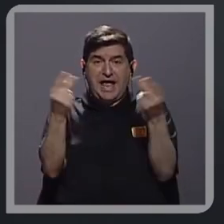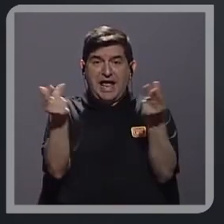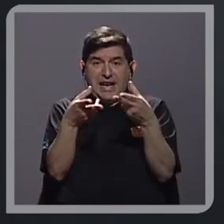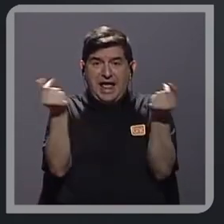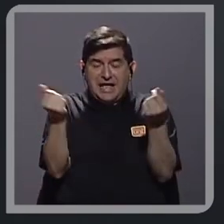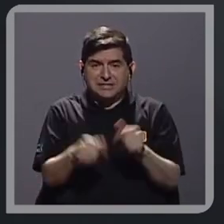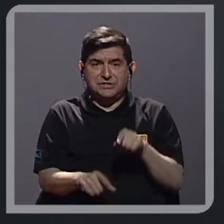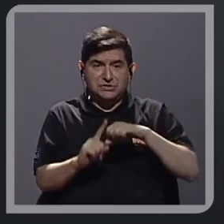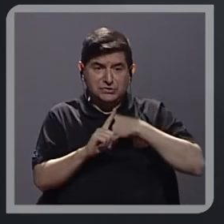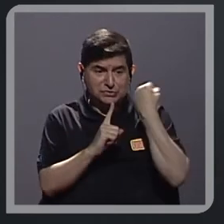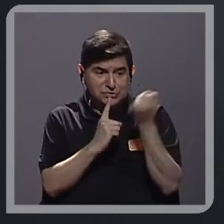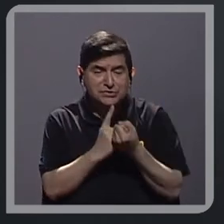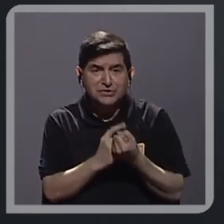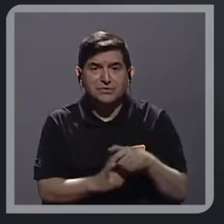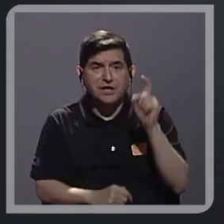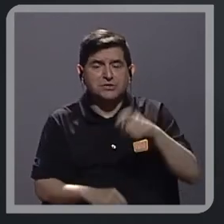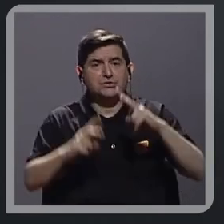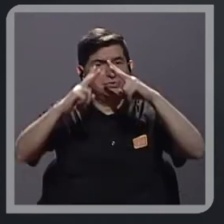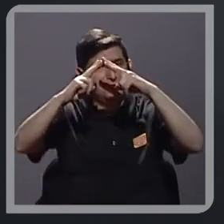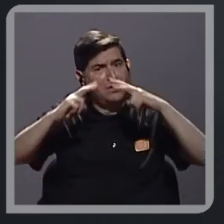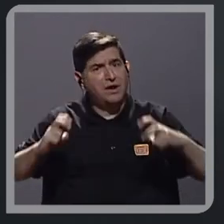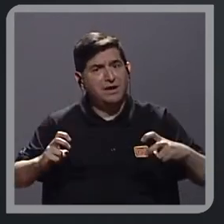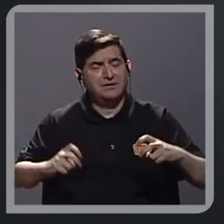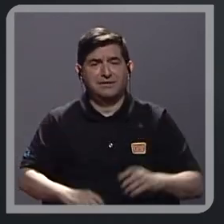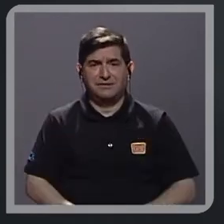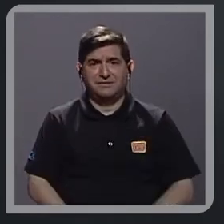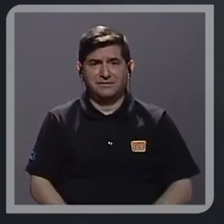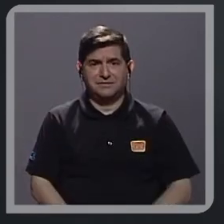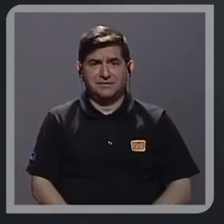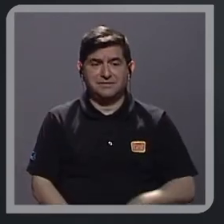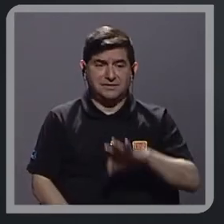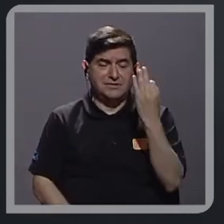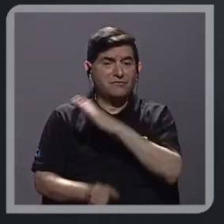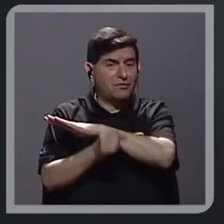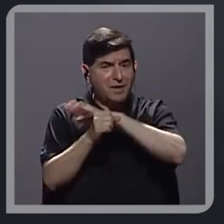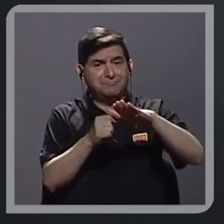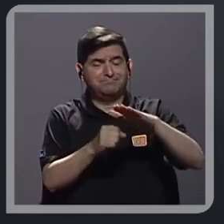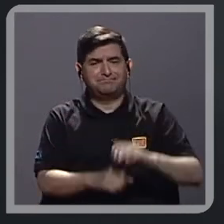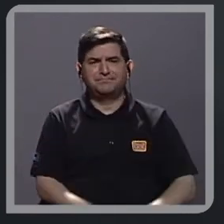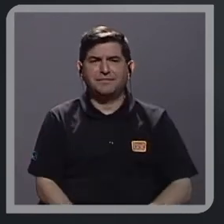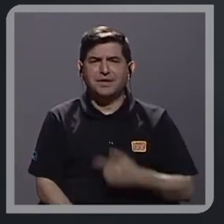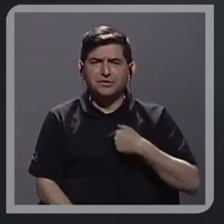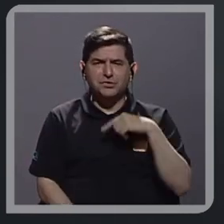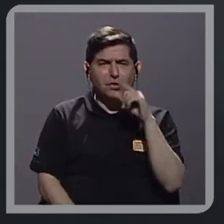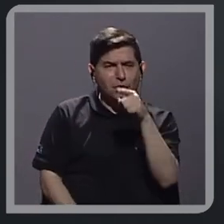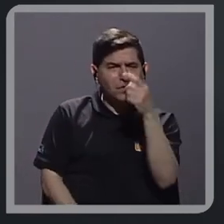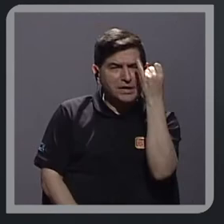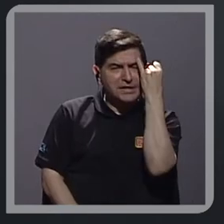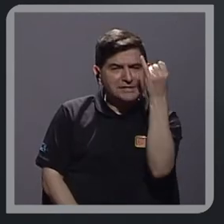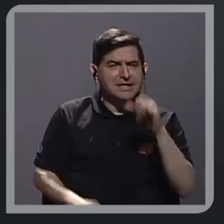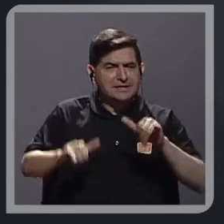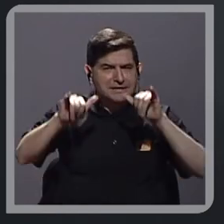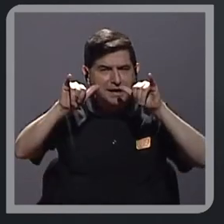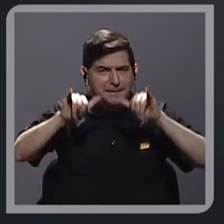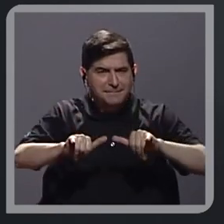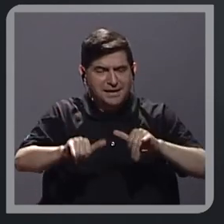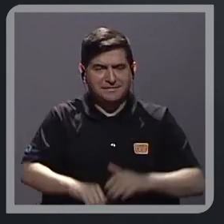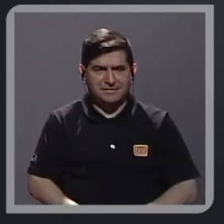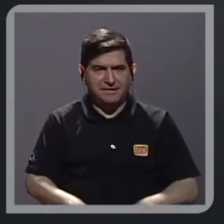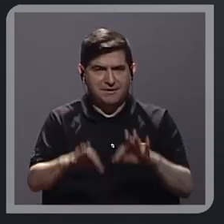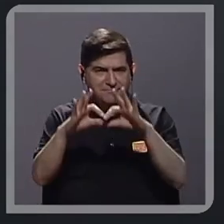son cosas que tienen como que ser analizadas de forma integral. Me quiero quedar con esas